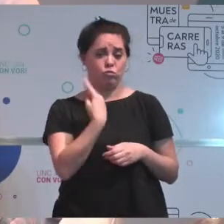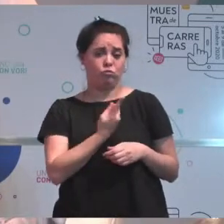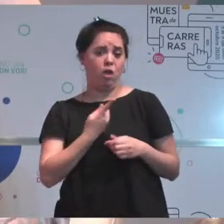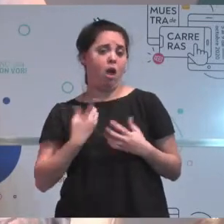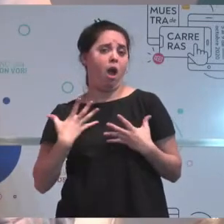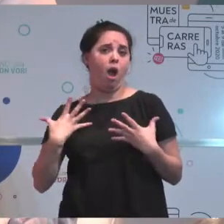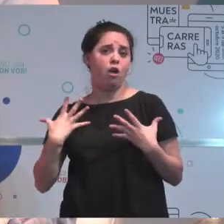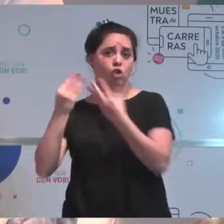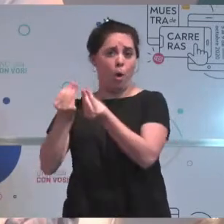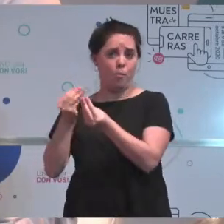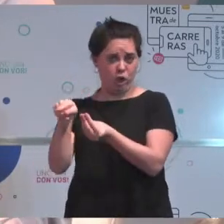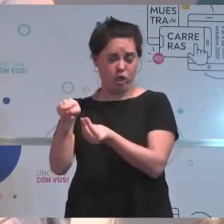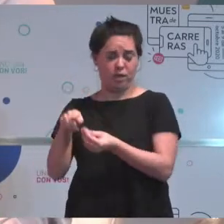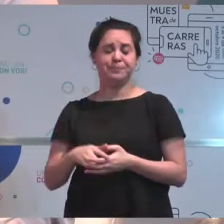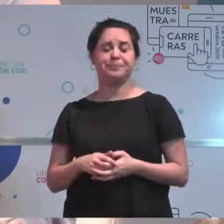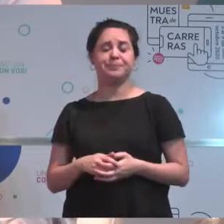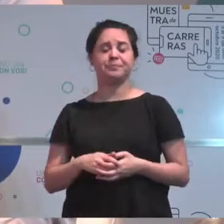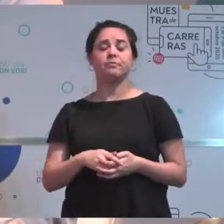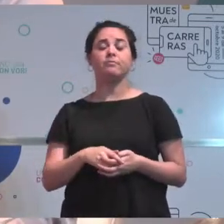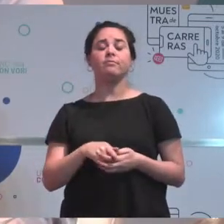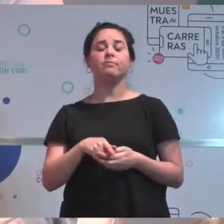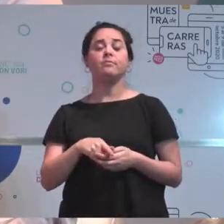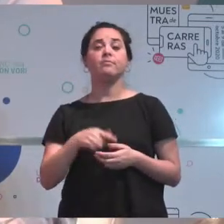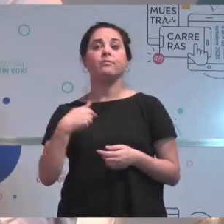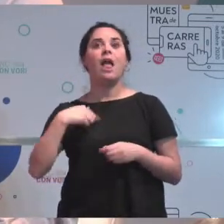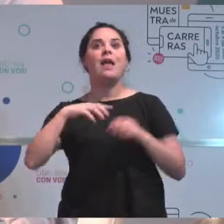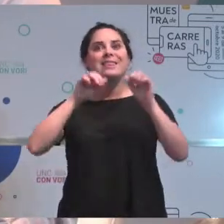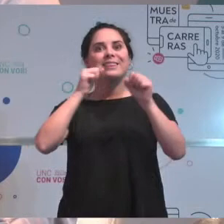solamente el desarrollo de tareas,